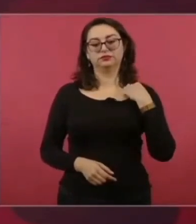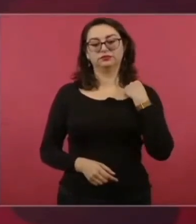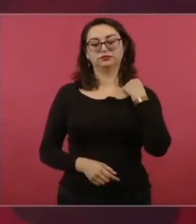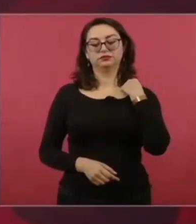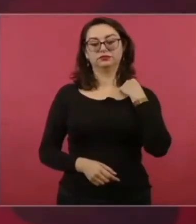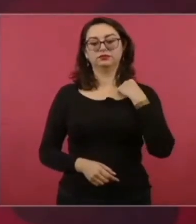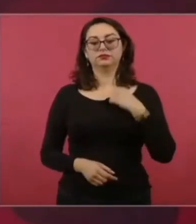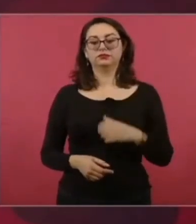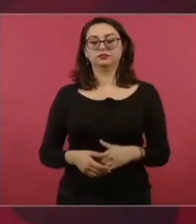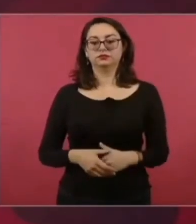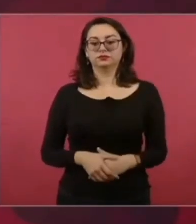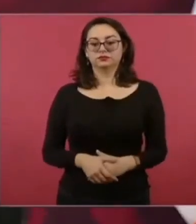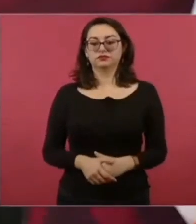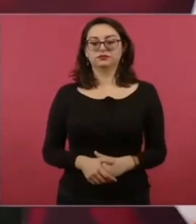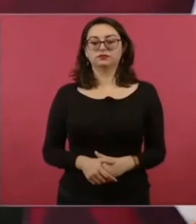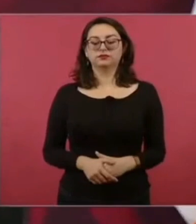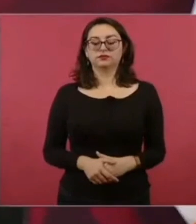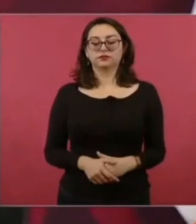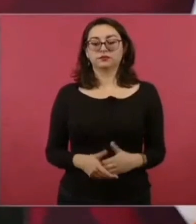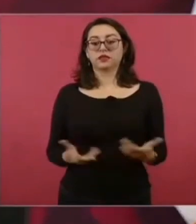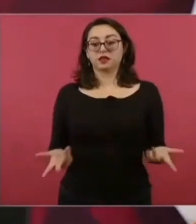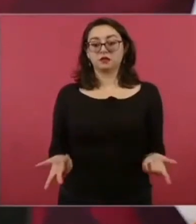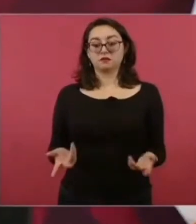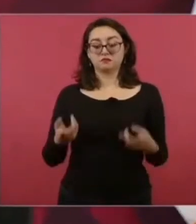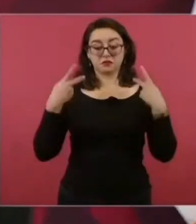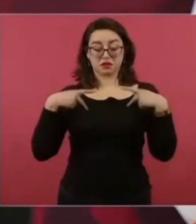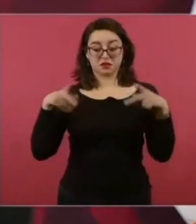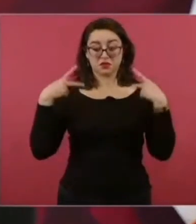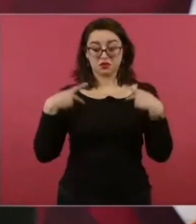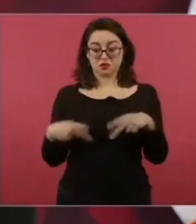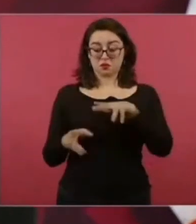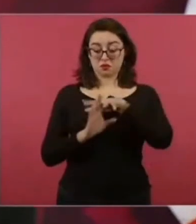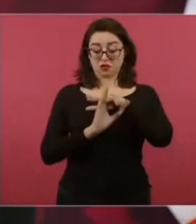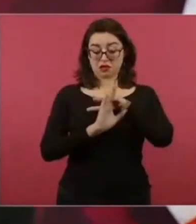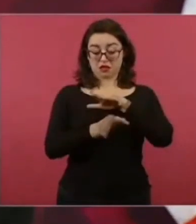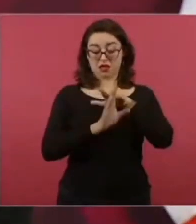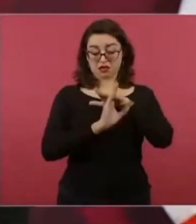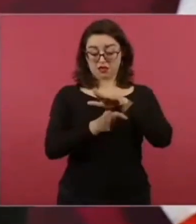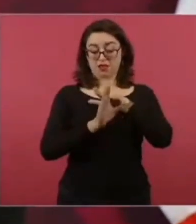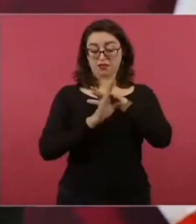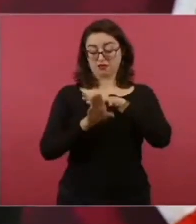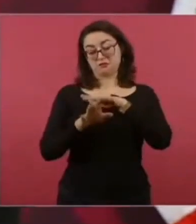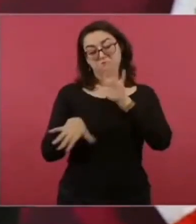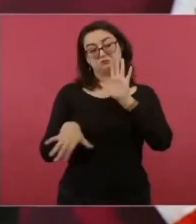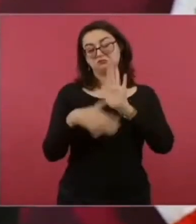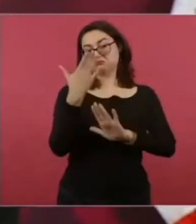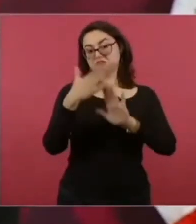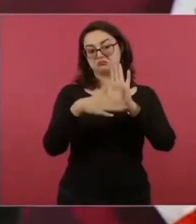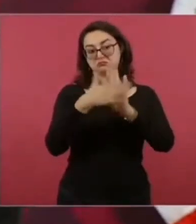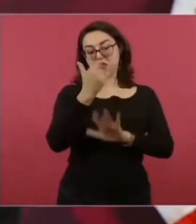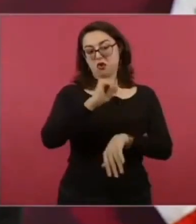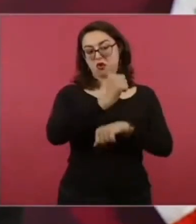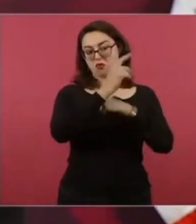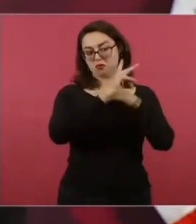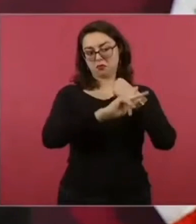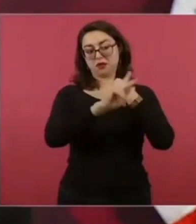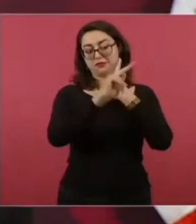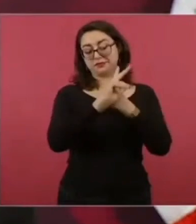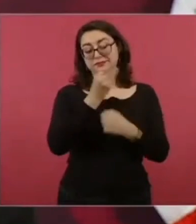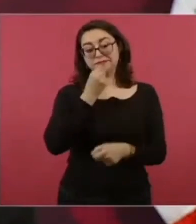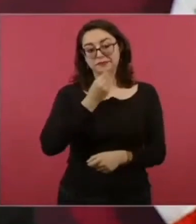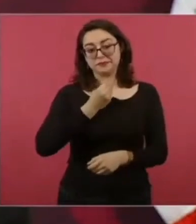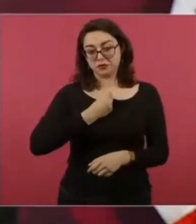Un paisano me dijo no se olvide presidente